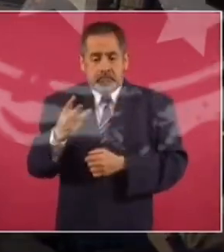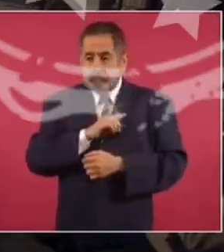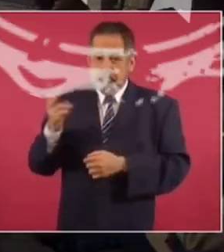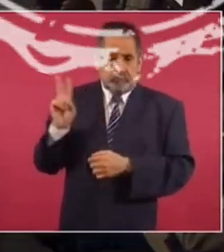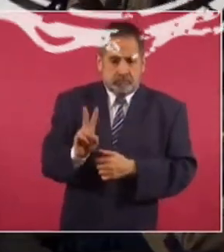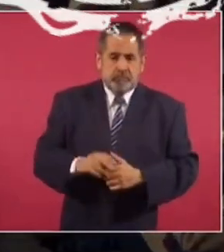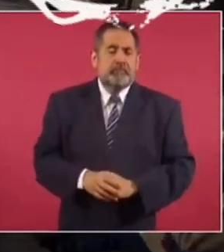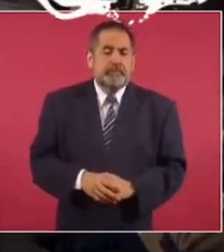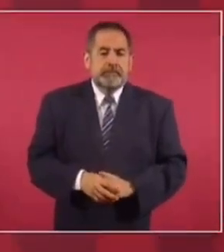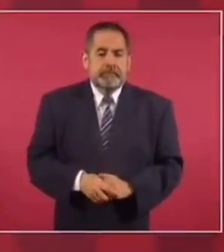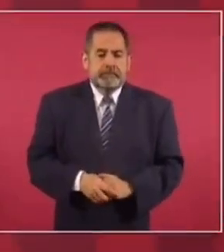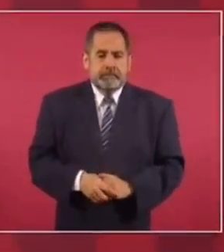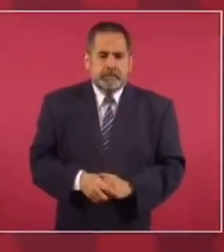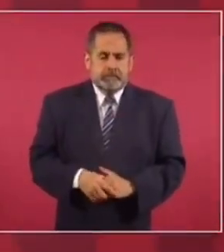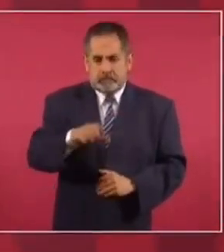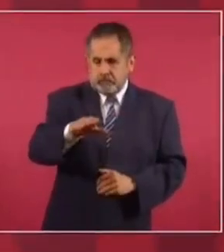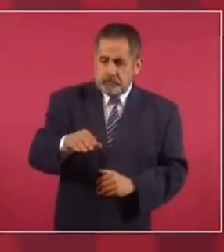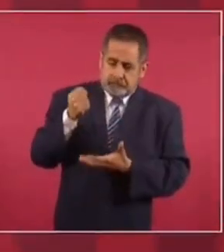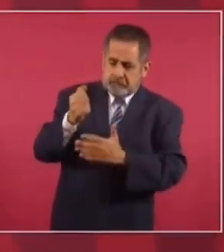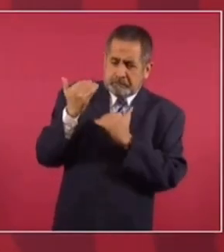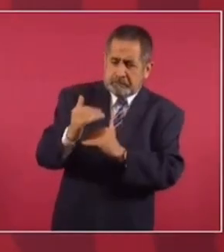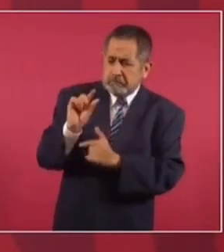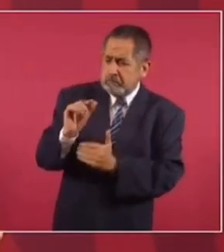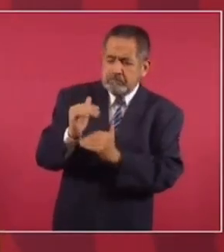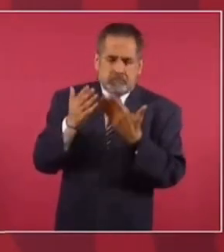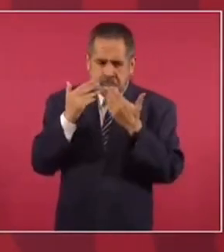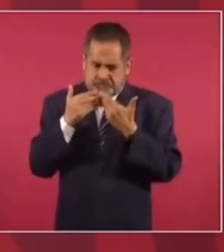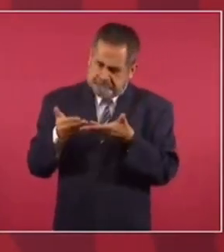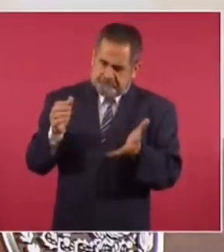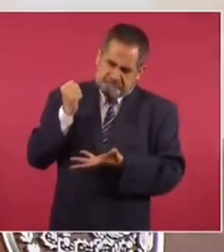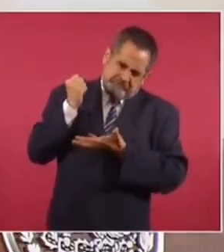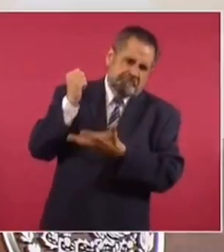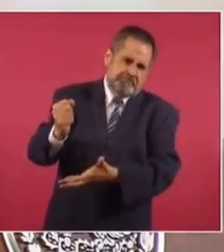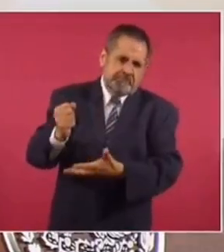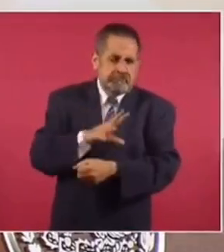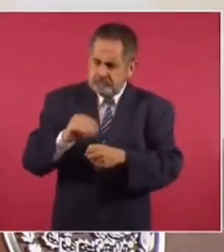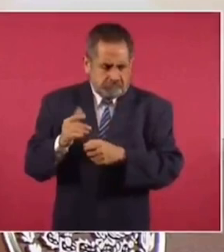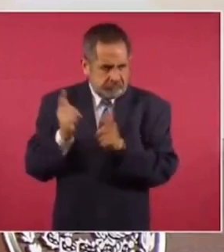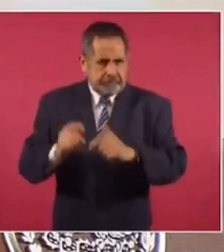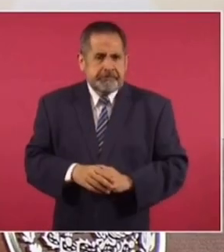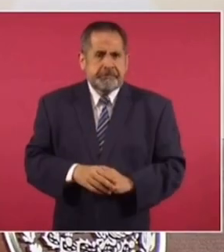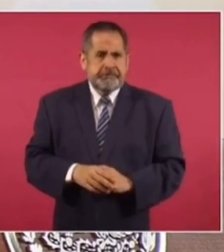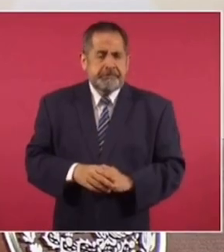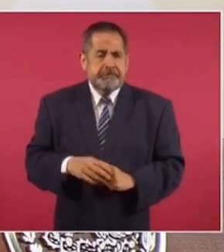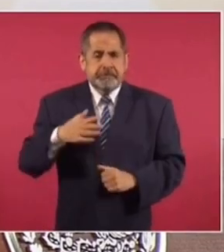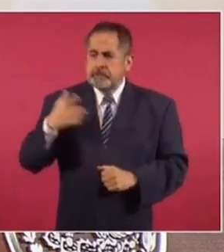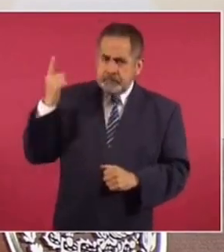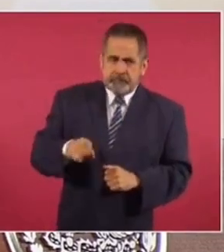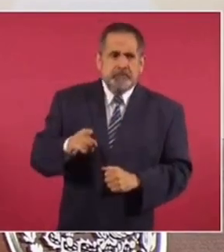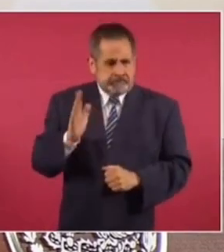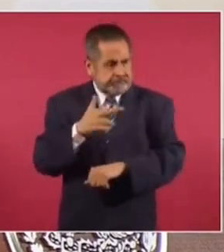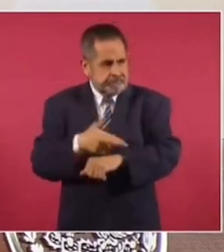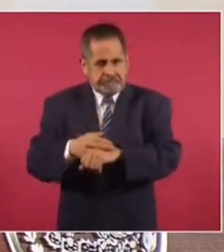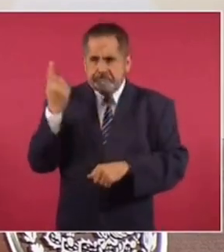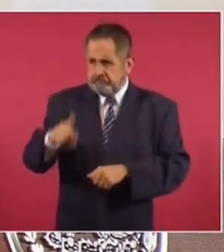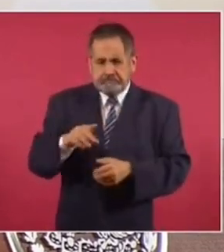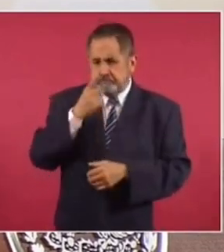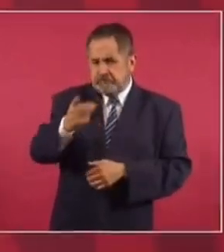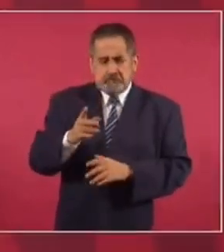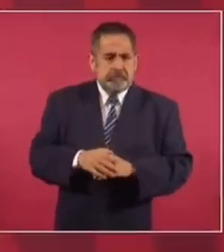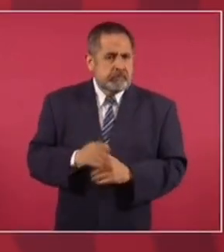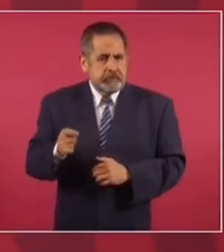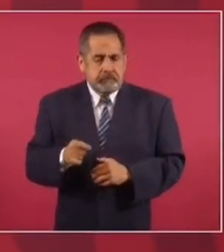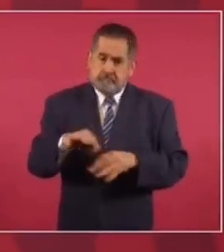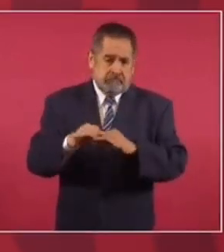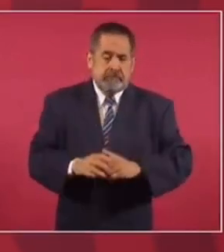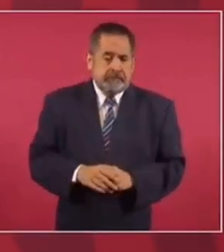No hay ninguna limitación presupuestaria, no existe. Está la instrucción vigente, porque es